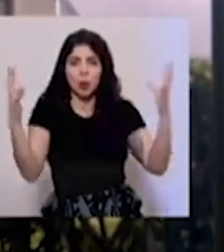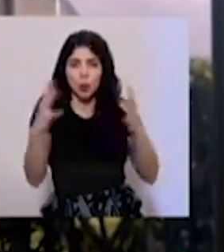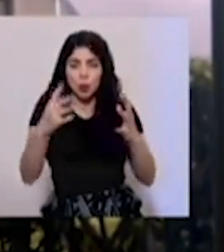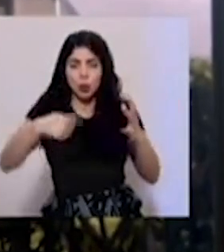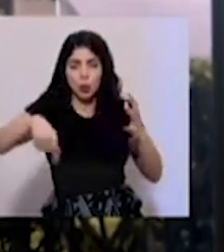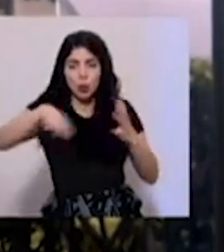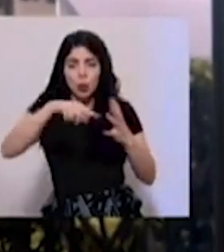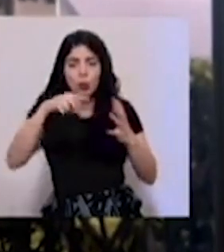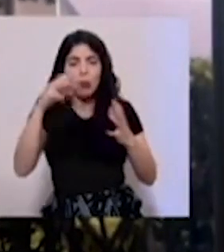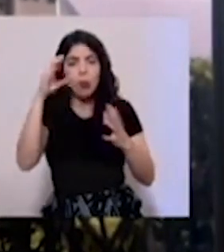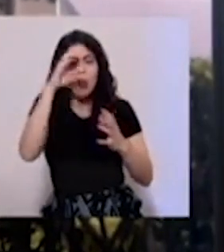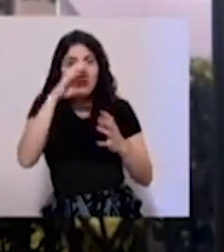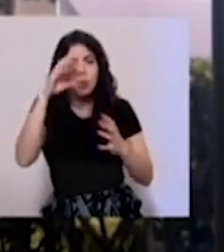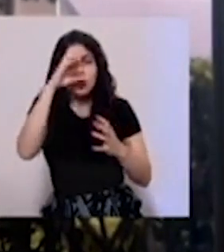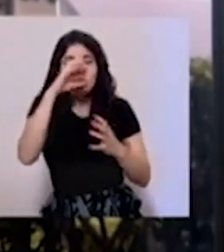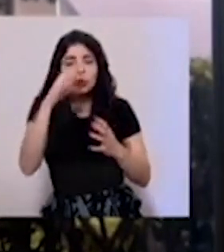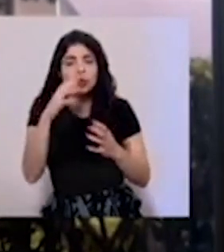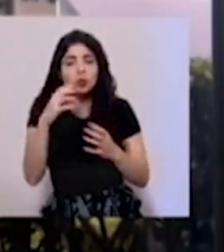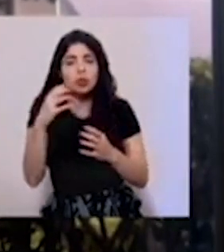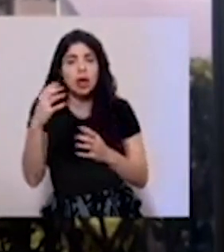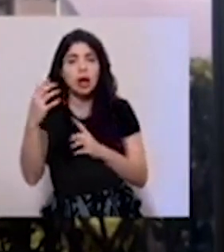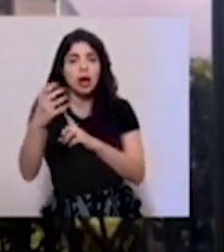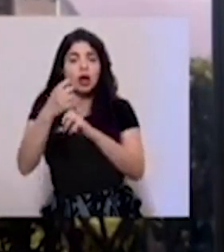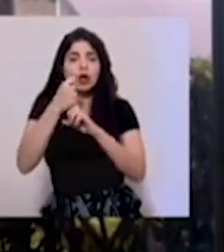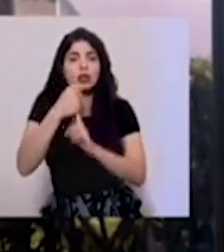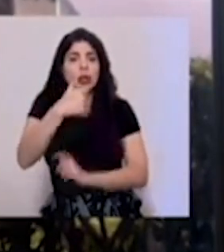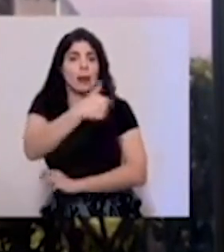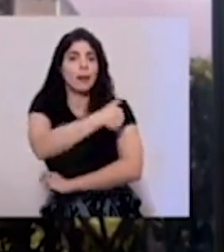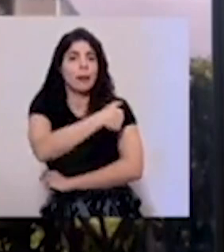posibilidad de la obtención de la vacuna AstraZeneca.